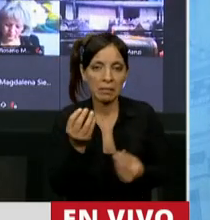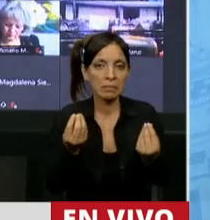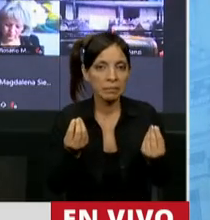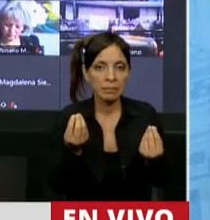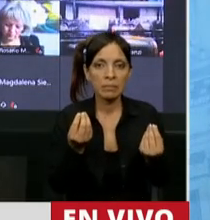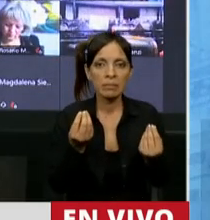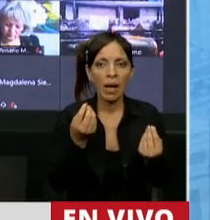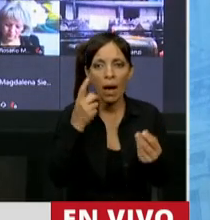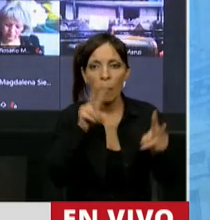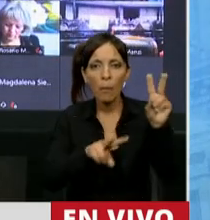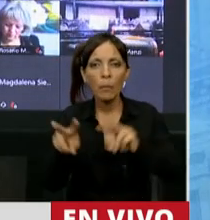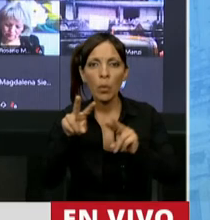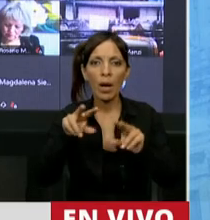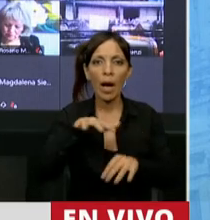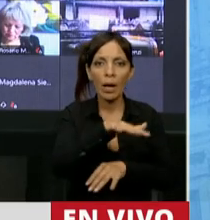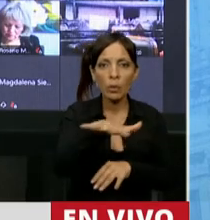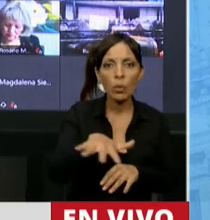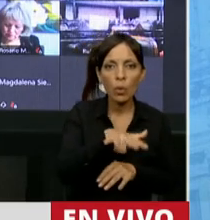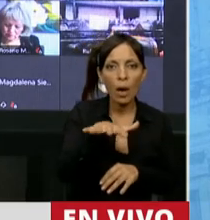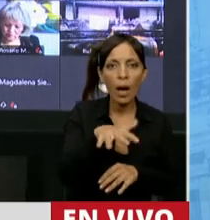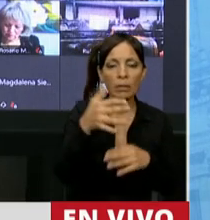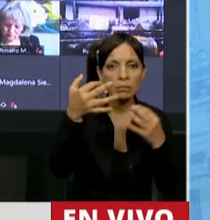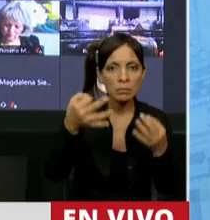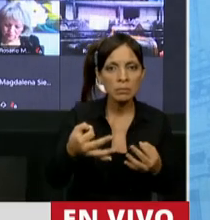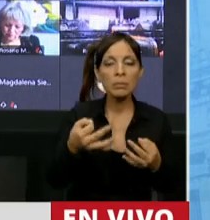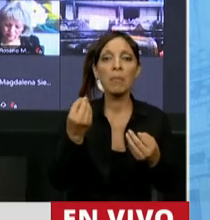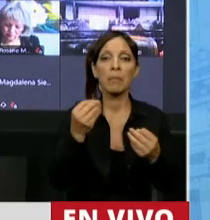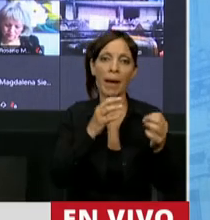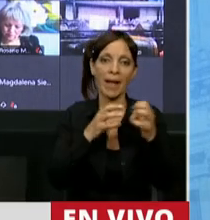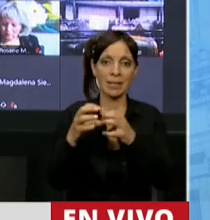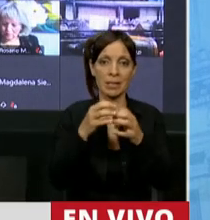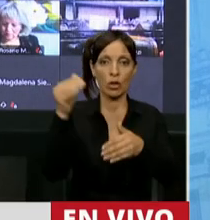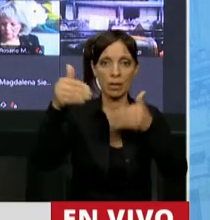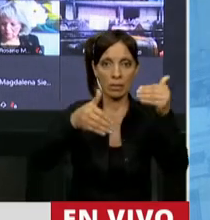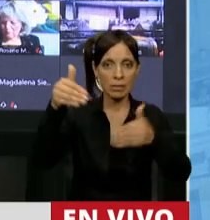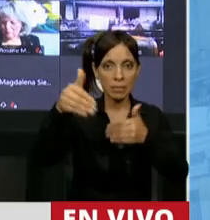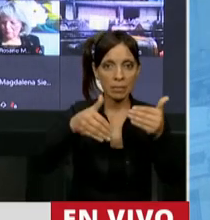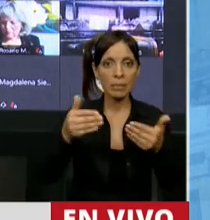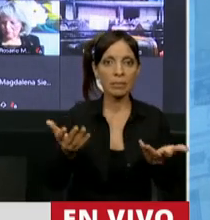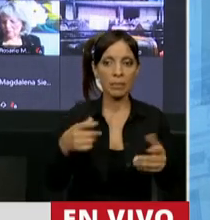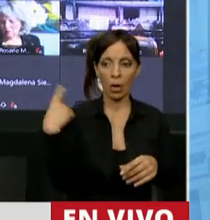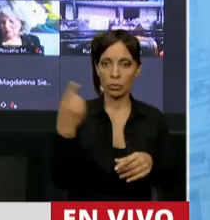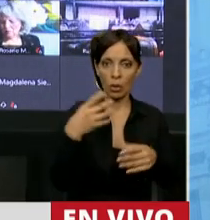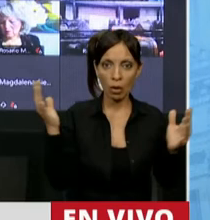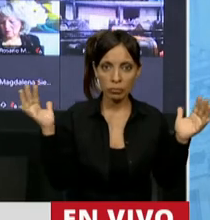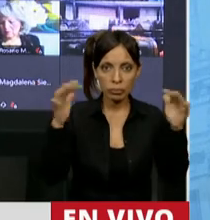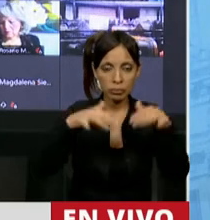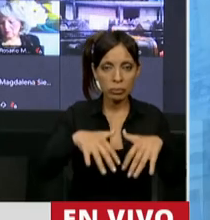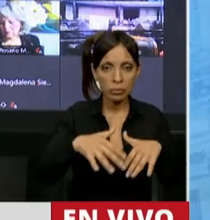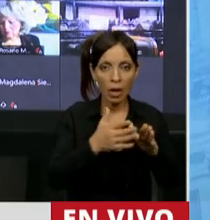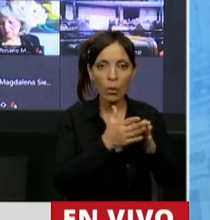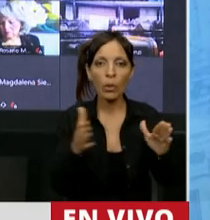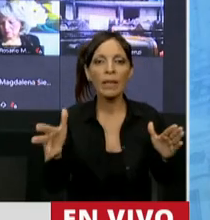un lugar físico para hacer sesiones presenciales con todos nosotros, en 8